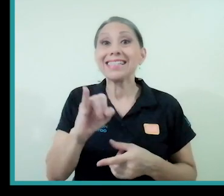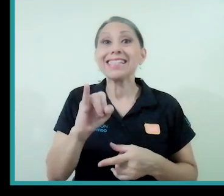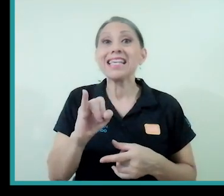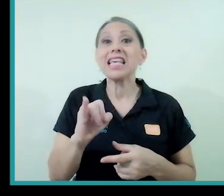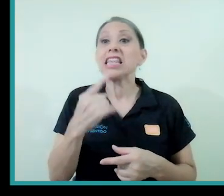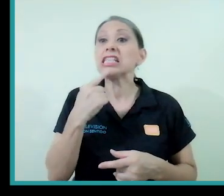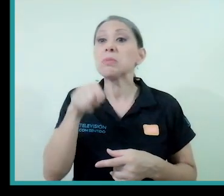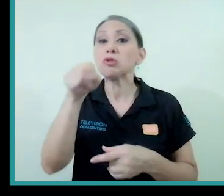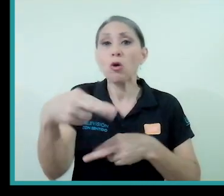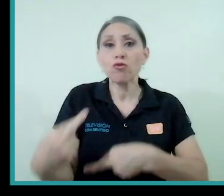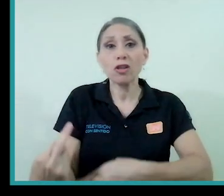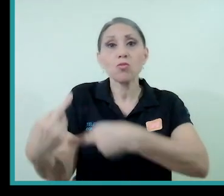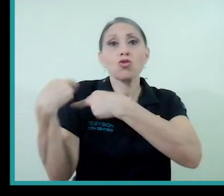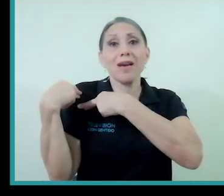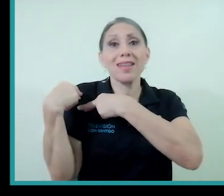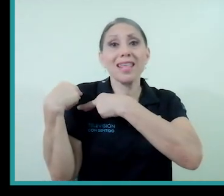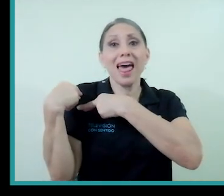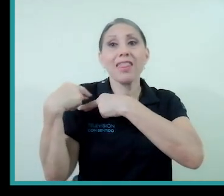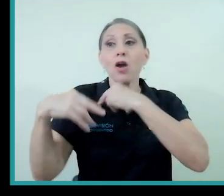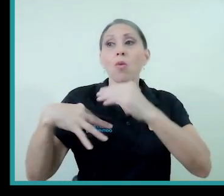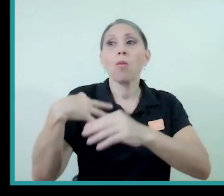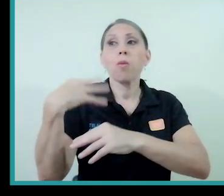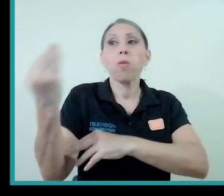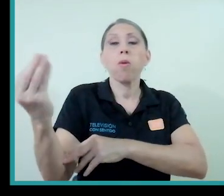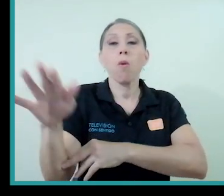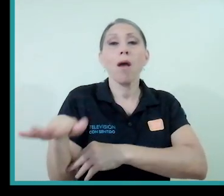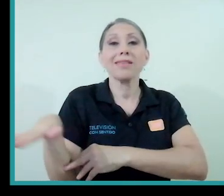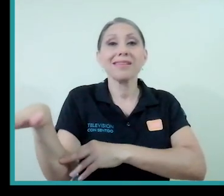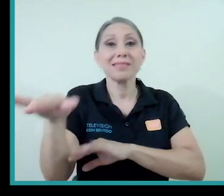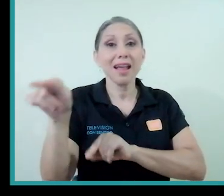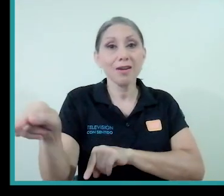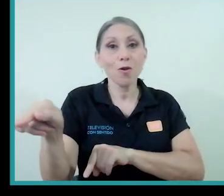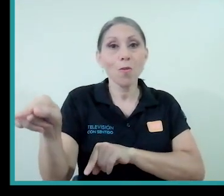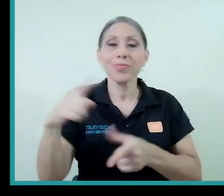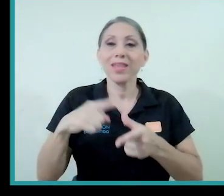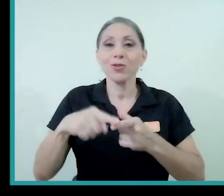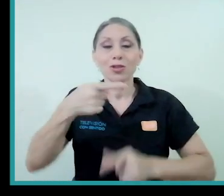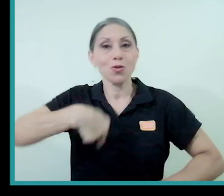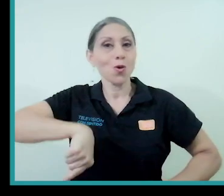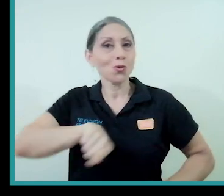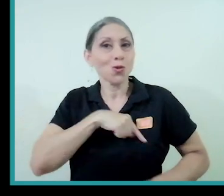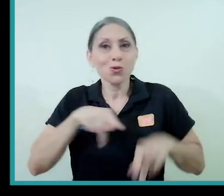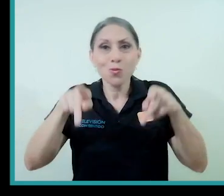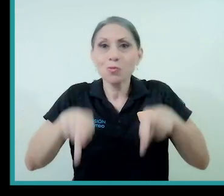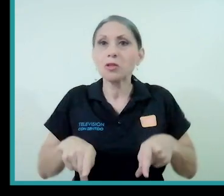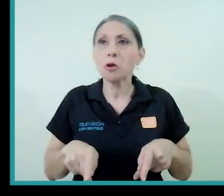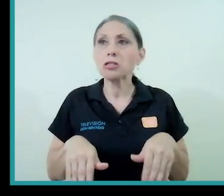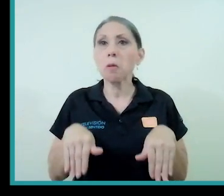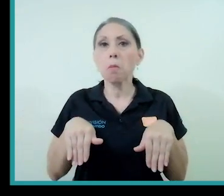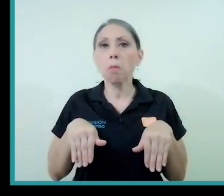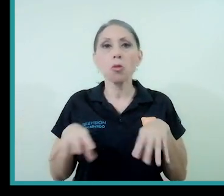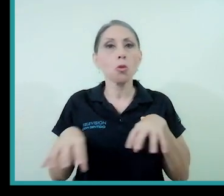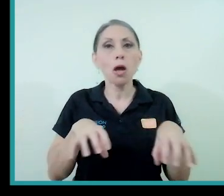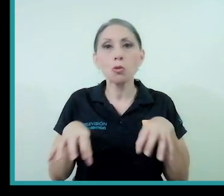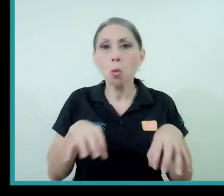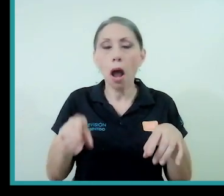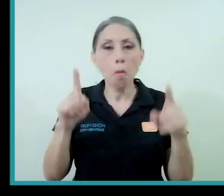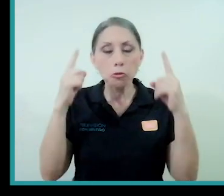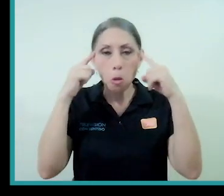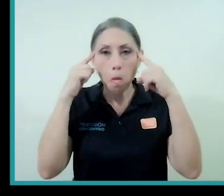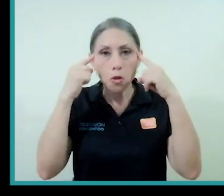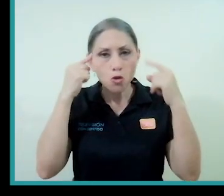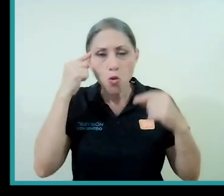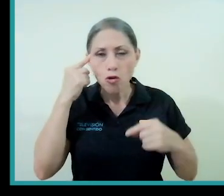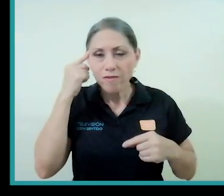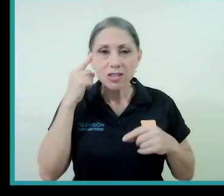ente externo, nos volvemos entonces personas que no actuamos, que no razonamos, que no